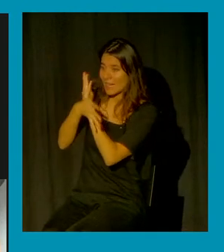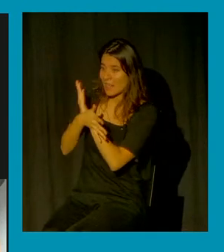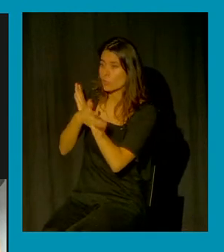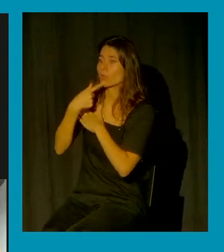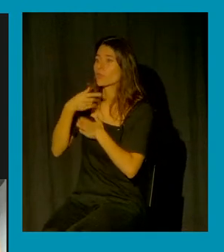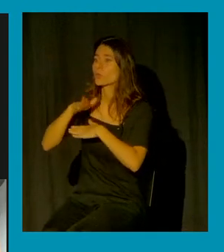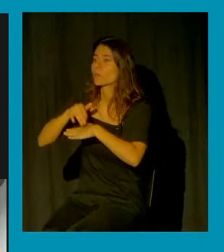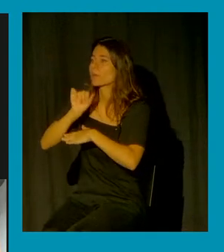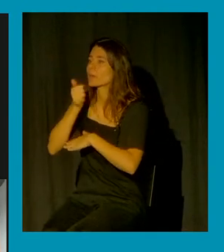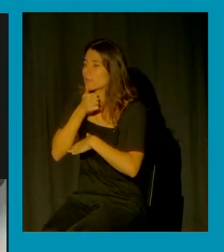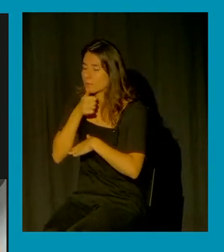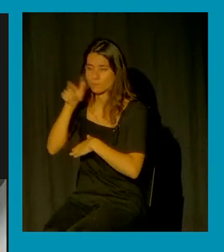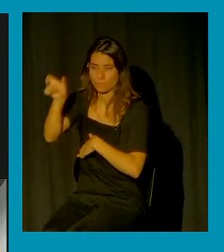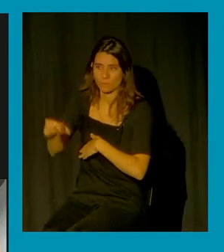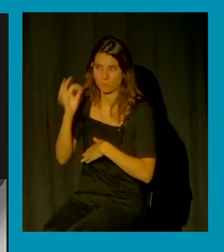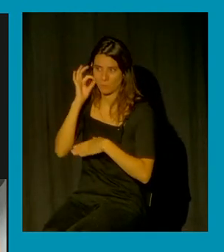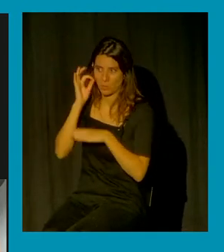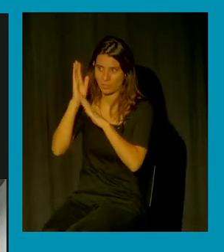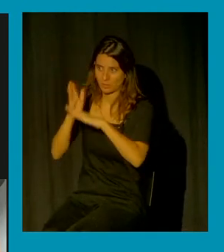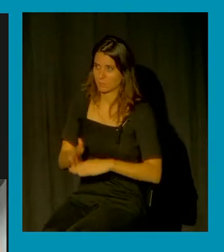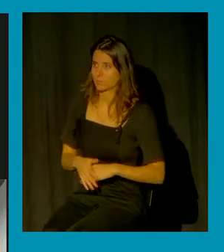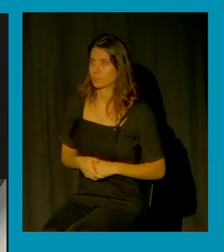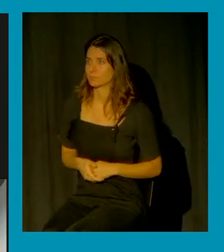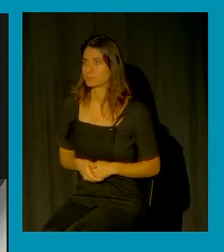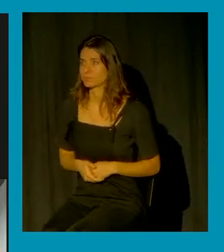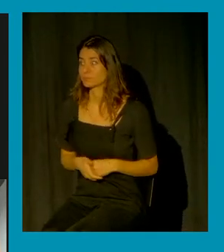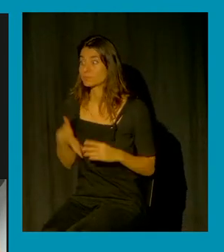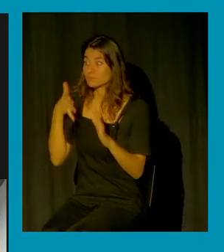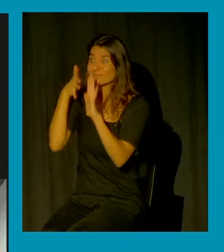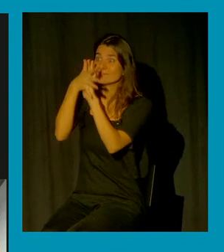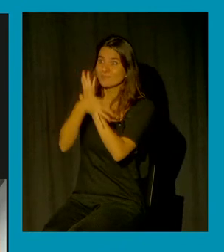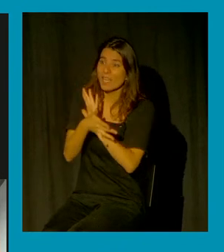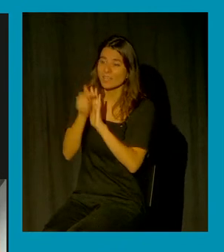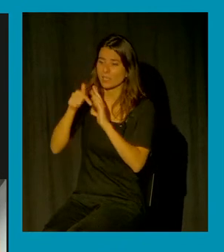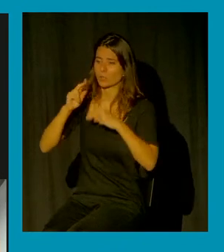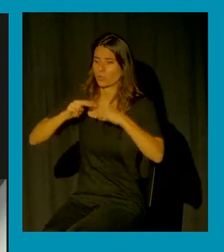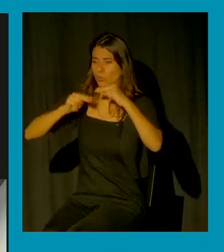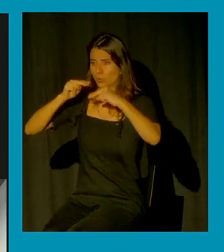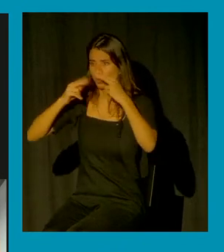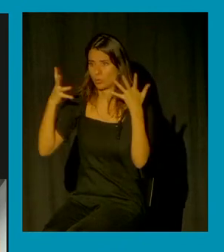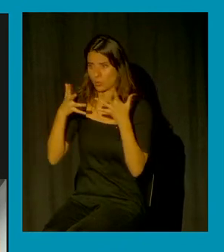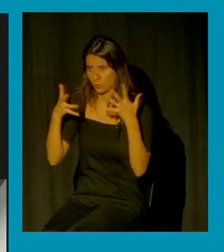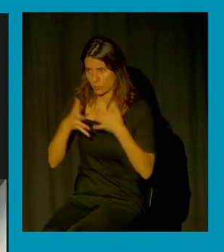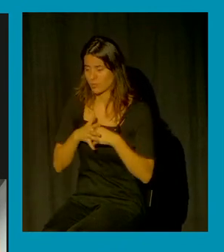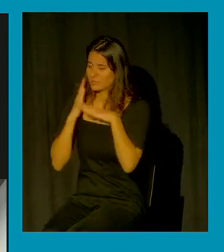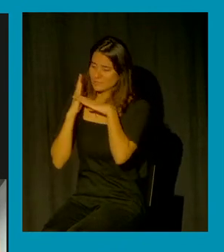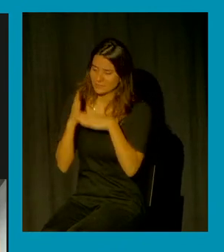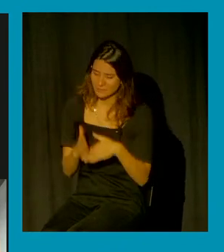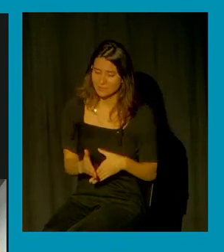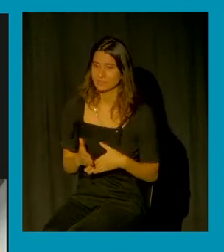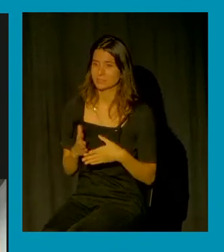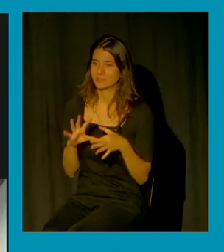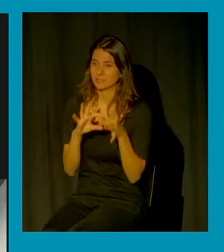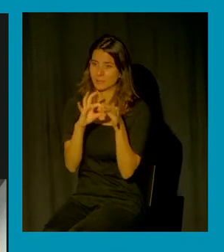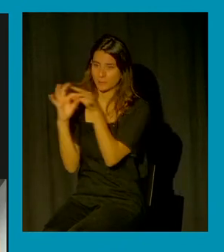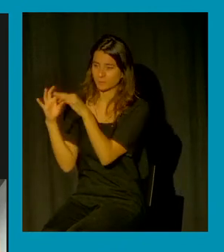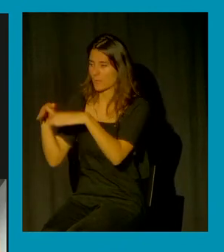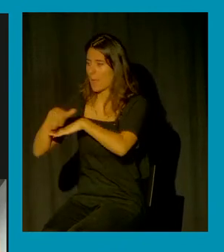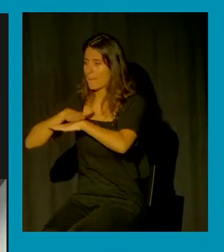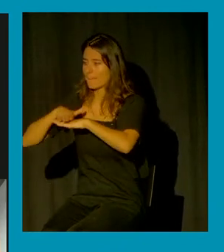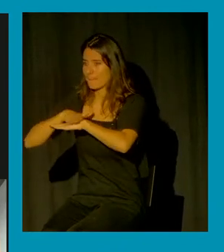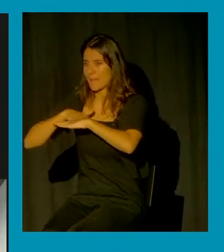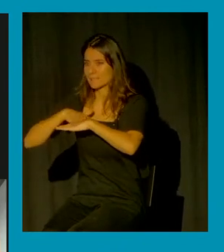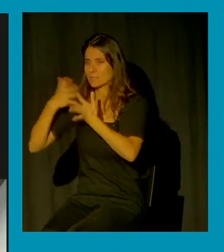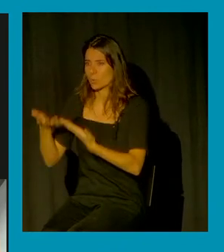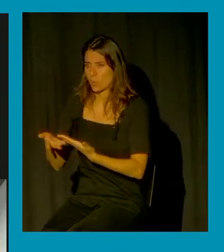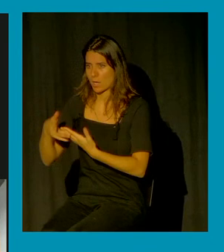mujeres ¿no? esta manera de construir un relato el relato sobre el peligro sexual siempre va a cimentar sus bases sobre la culpabilidad de las